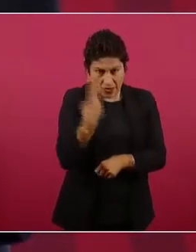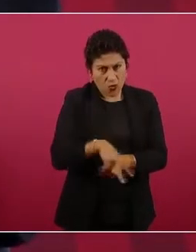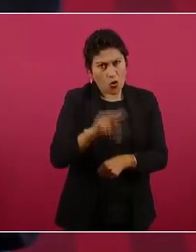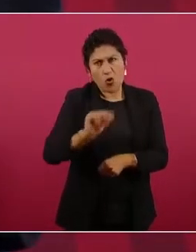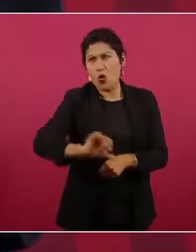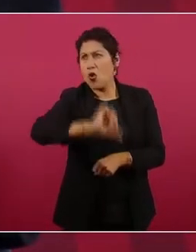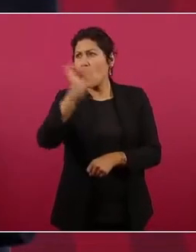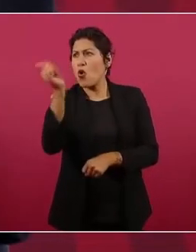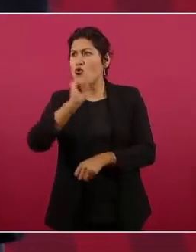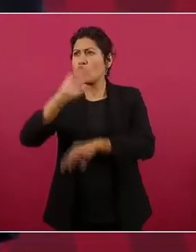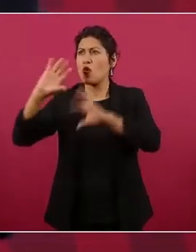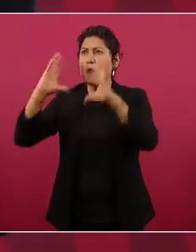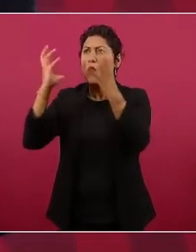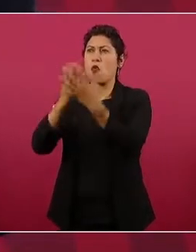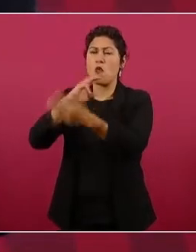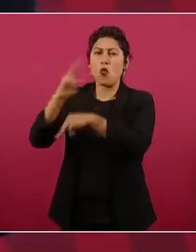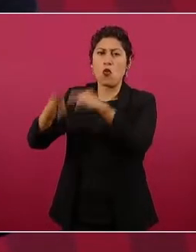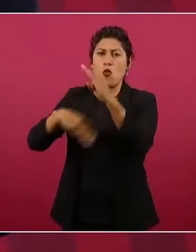sobre su enfermedad.